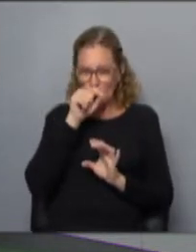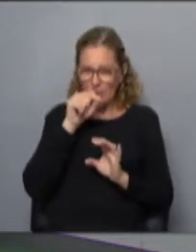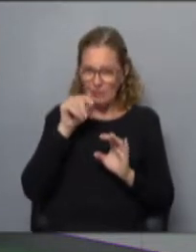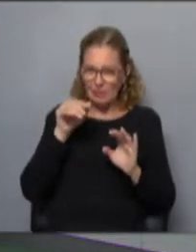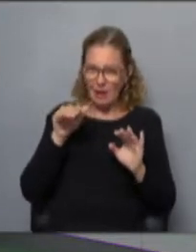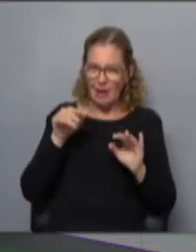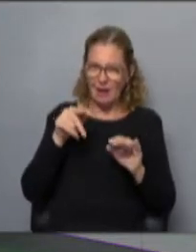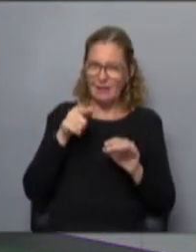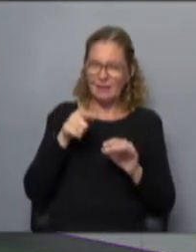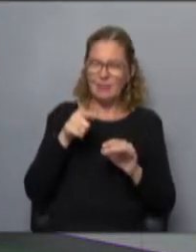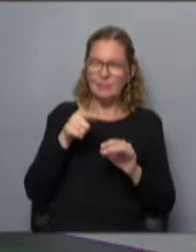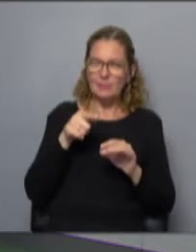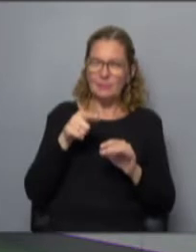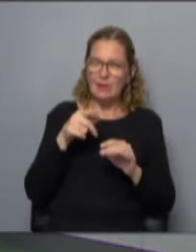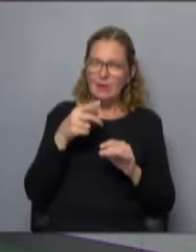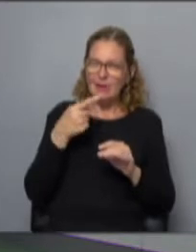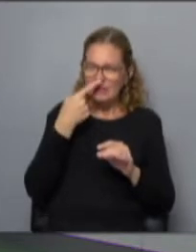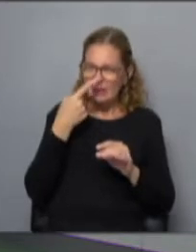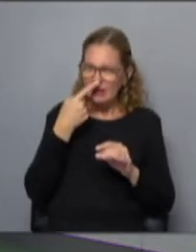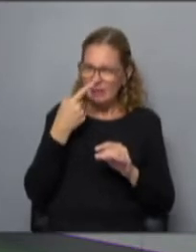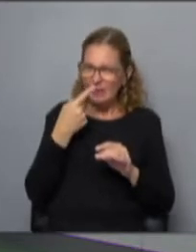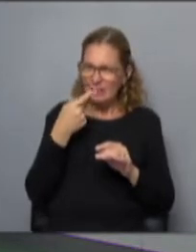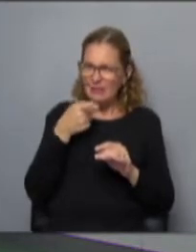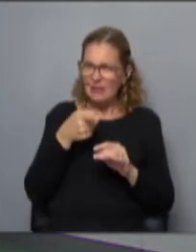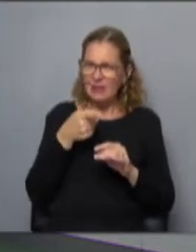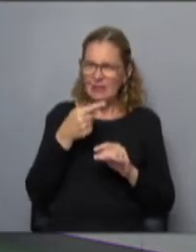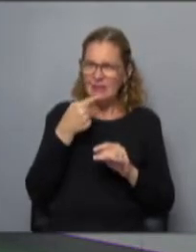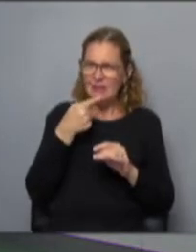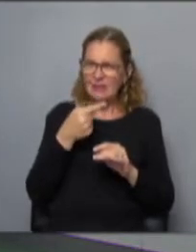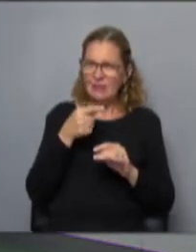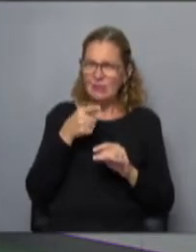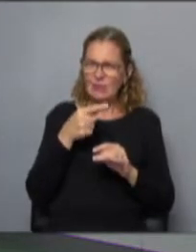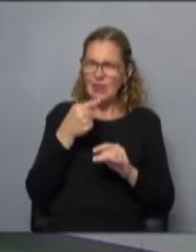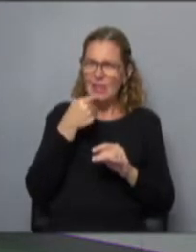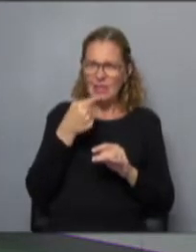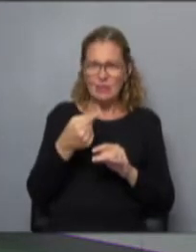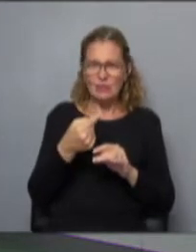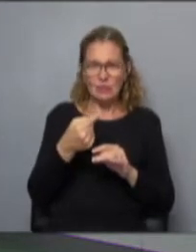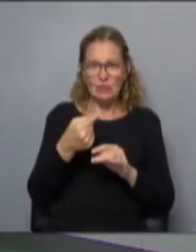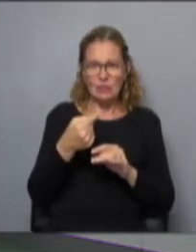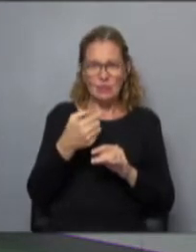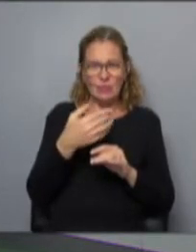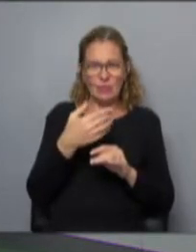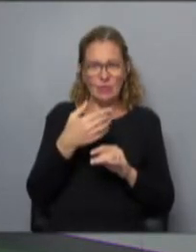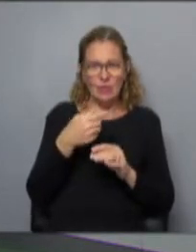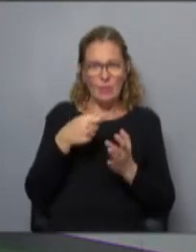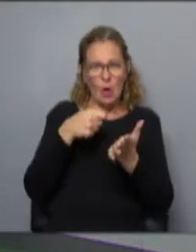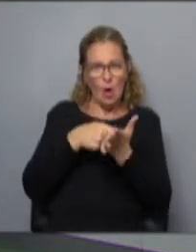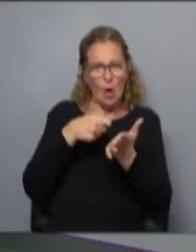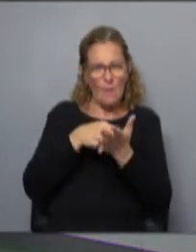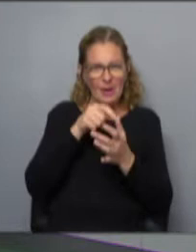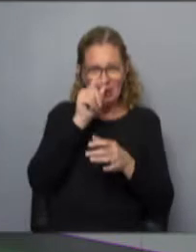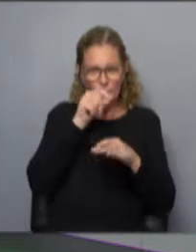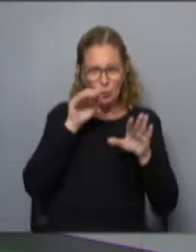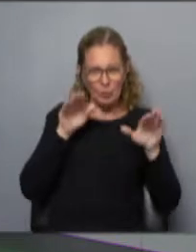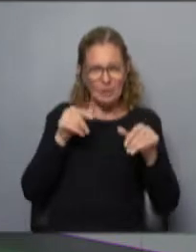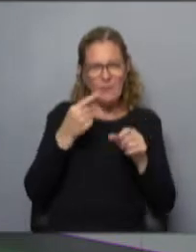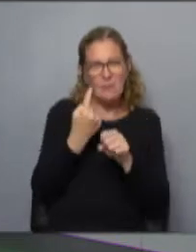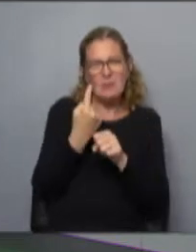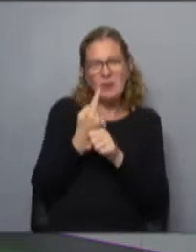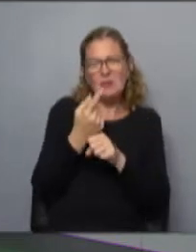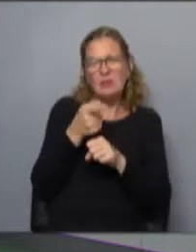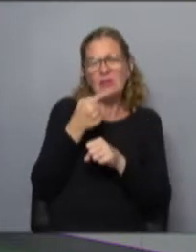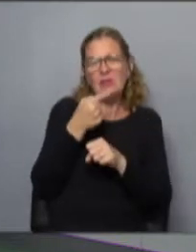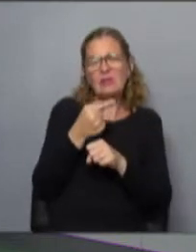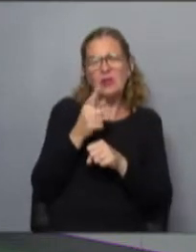interesante rastrear cuáles son los motivos que al menos él ha dicho que los llevan a comprar Twitter. Él, en primer lugar, dice que él no